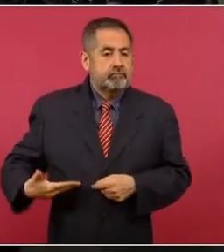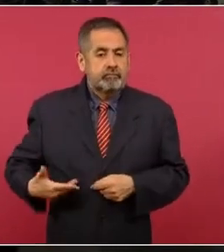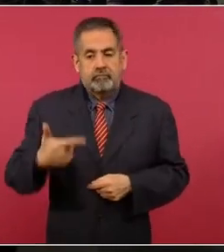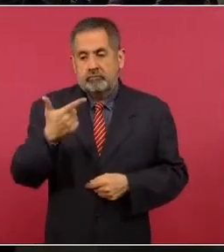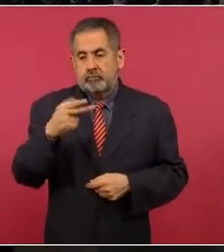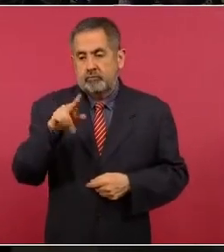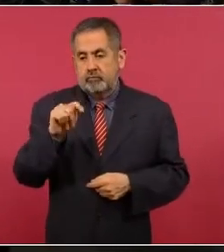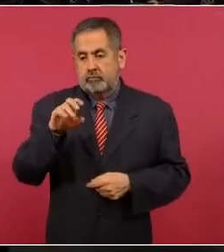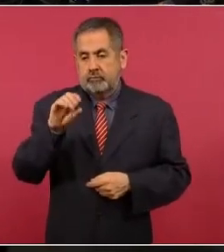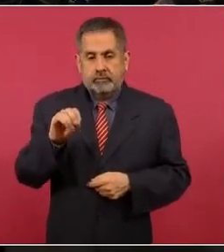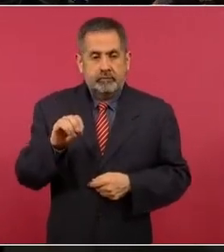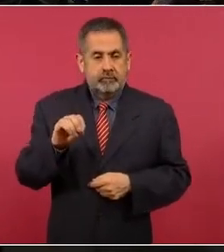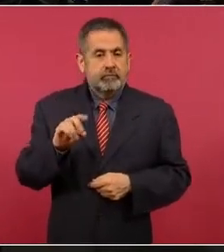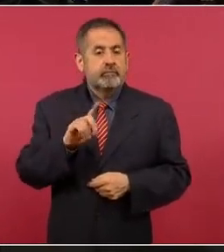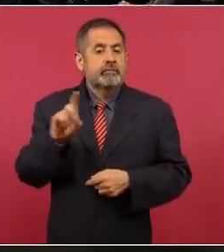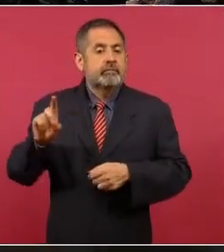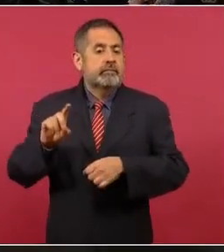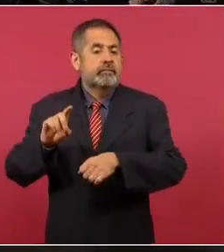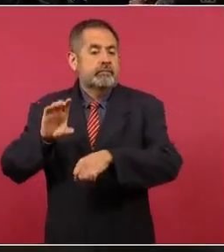de Colombia.